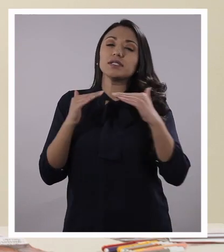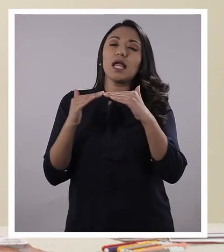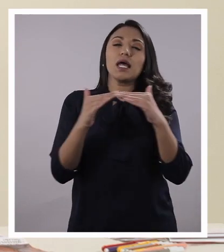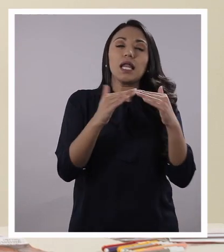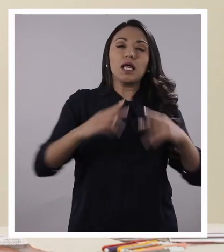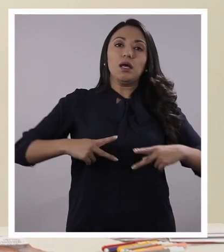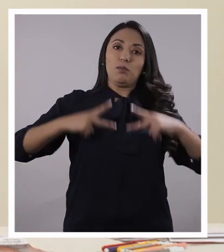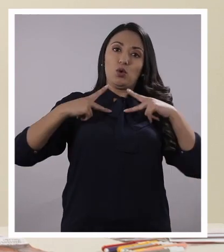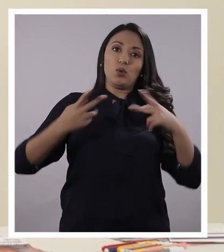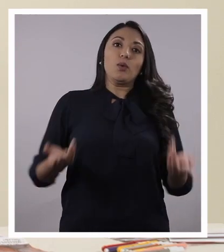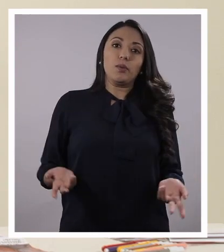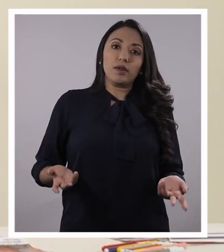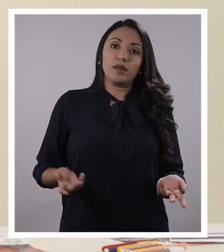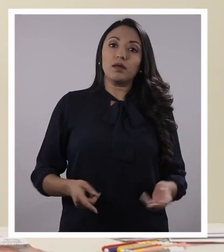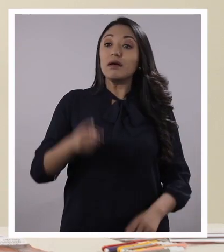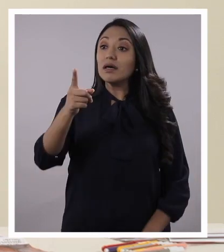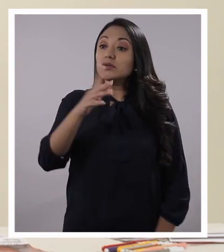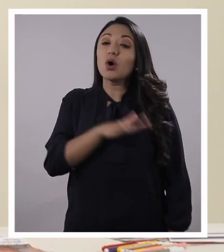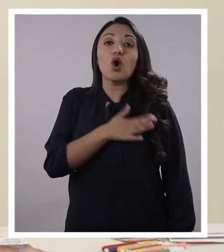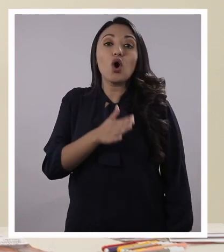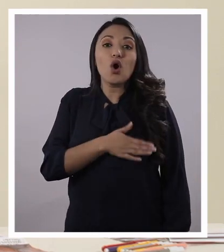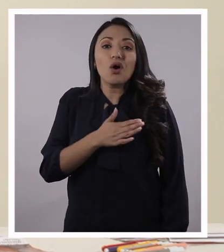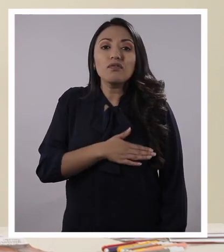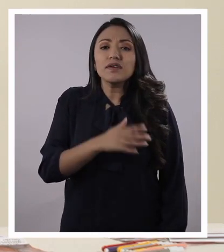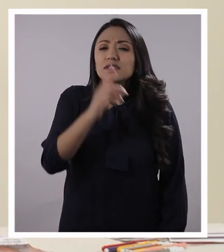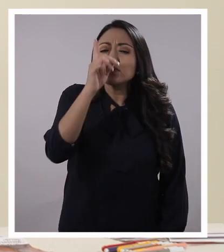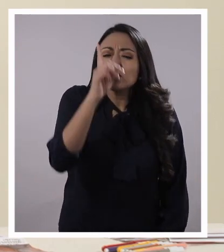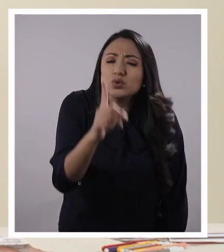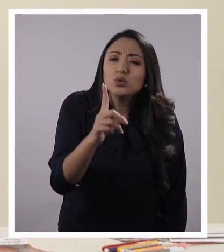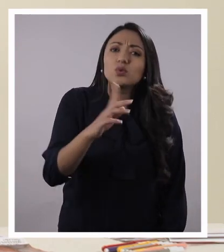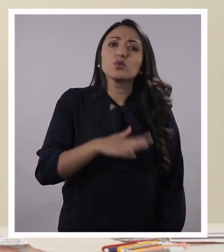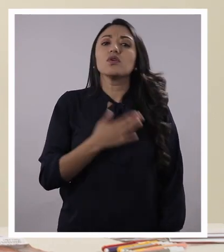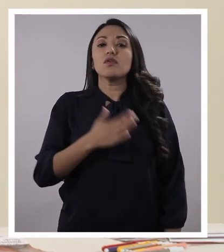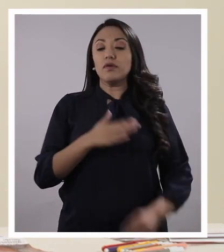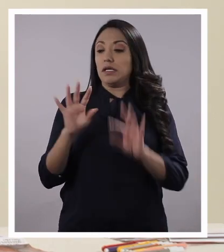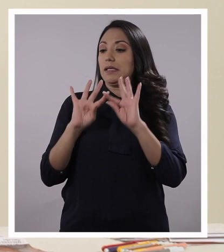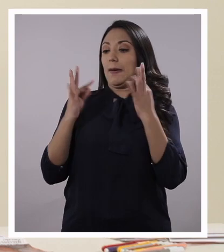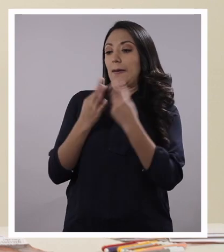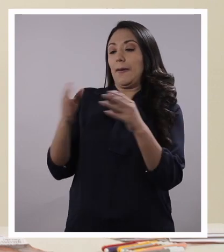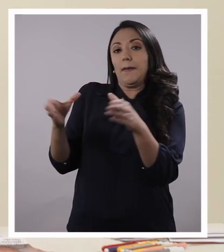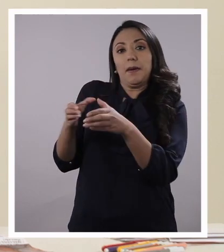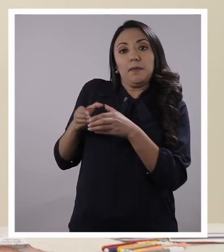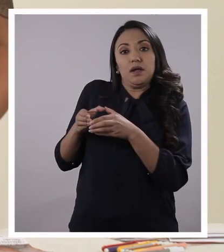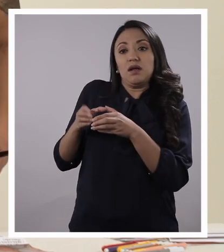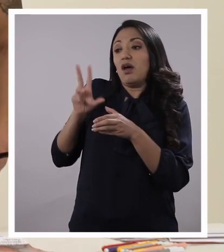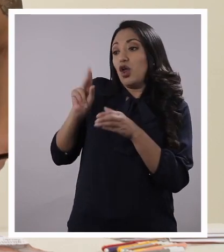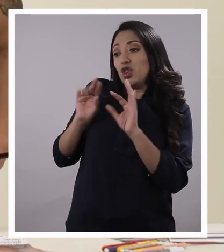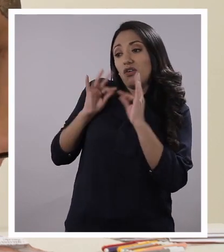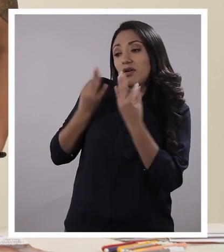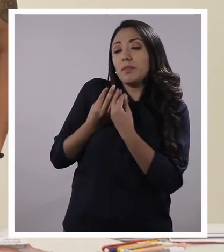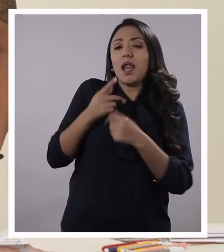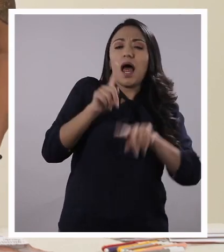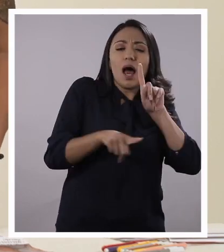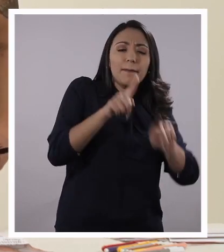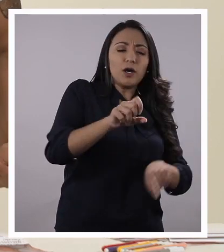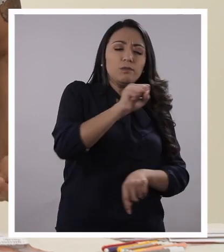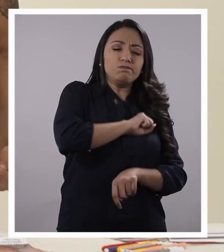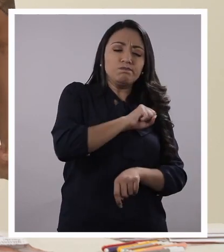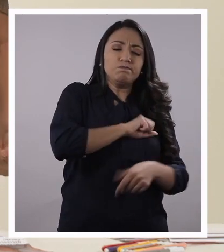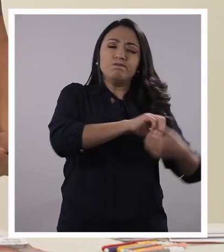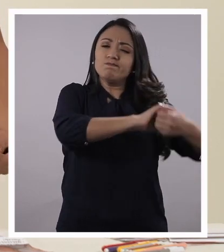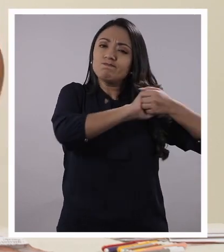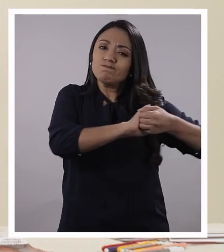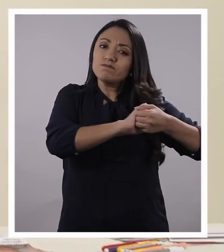a nuestra vida. Con las cuales pueda tener esa confianza que solo se puede tener con alguien de la familia. Y si no es de tu familia, el amigo al cual quieres